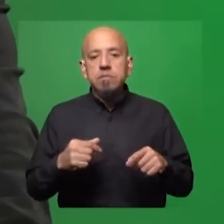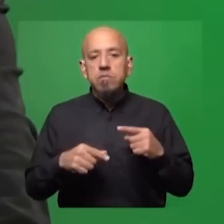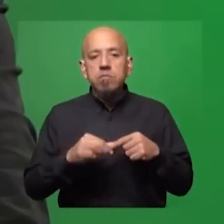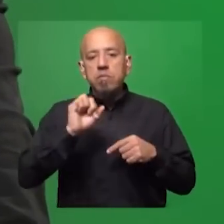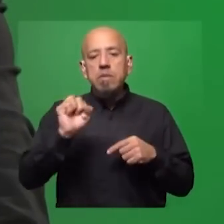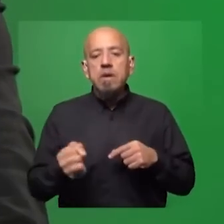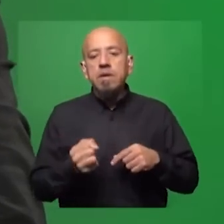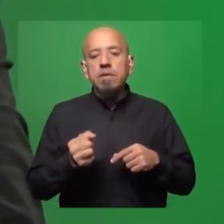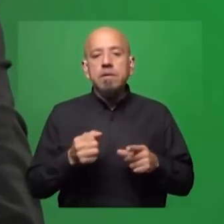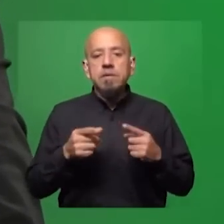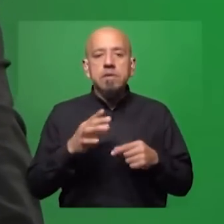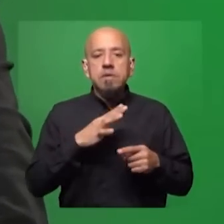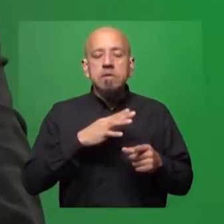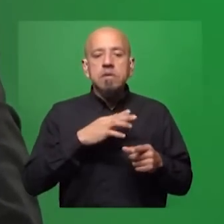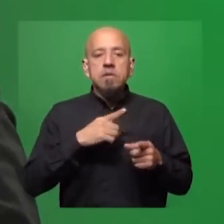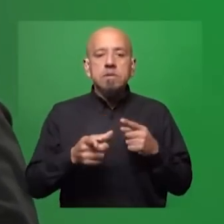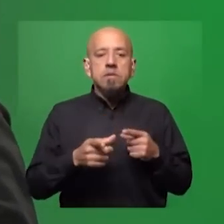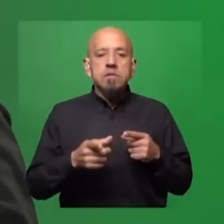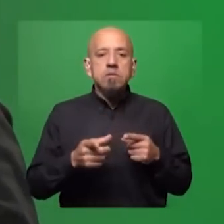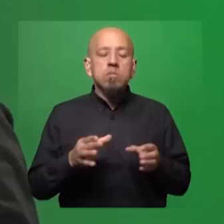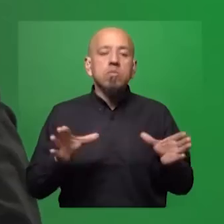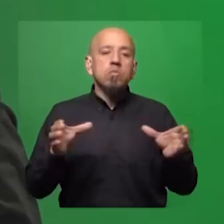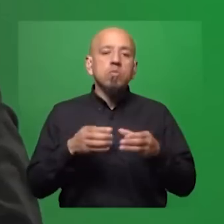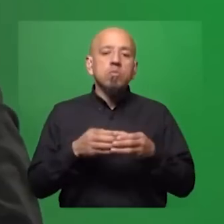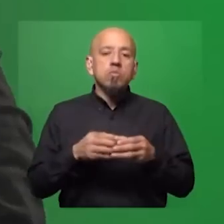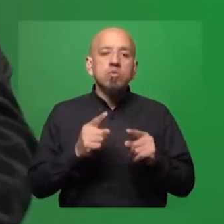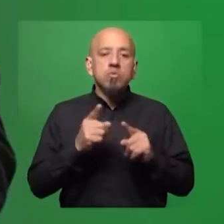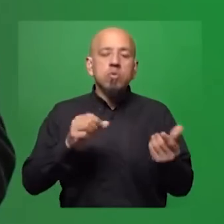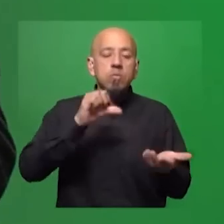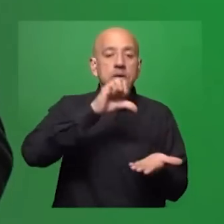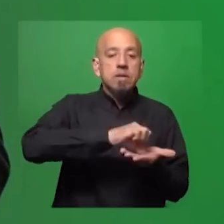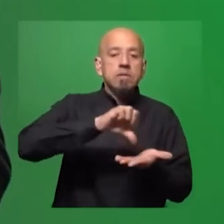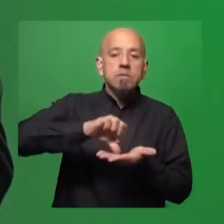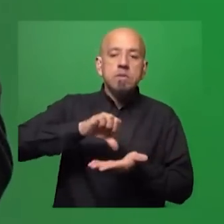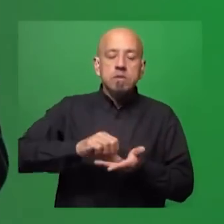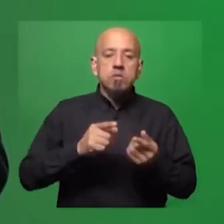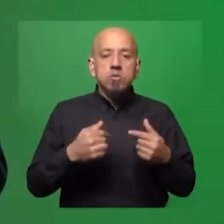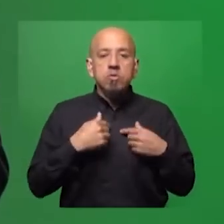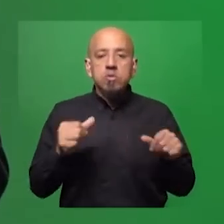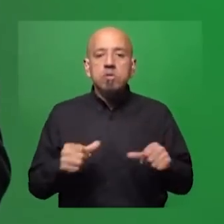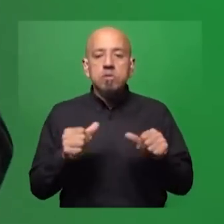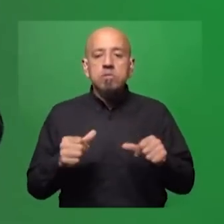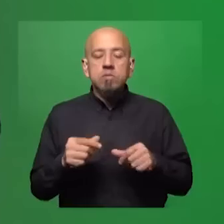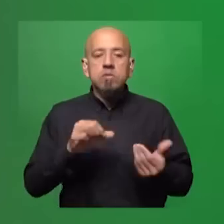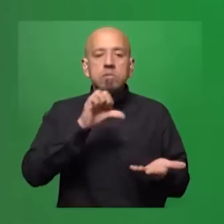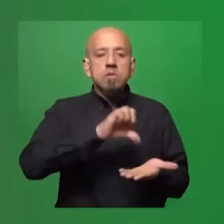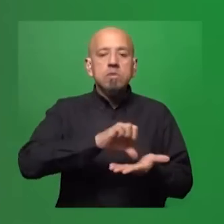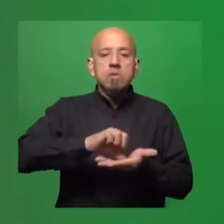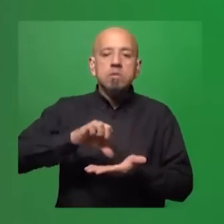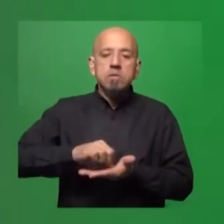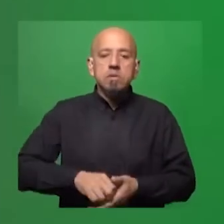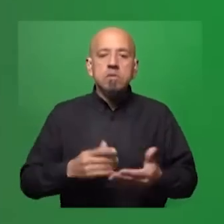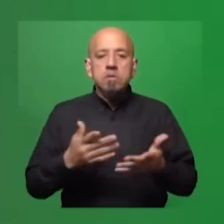esquema de integración, está manejando eso como bloque, no país por país. Nosotros lo terminamos haciendo país por país. Entonces, ahora es muy